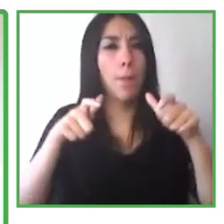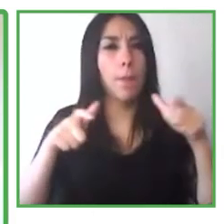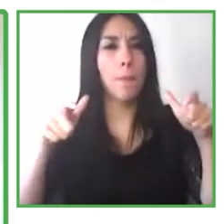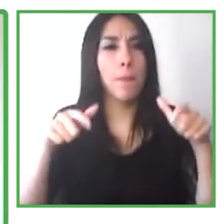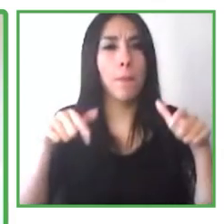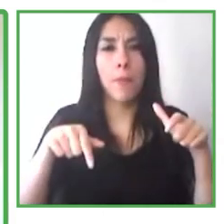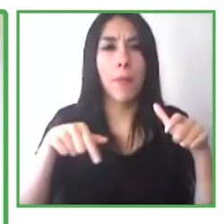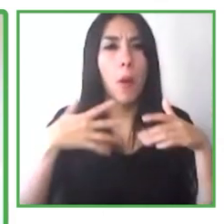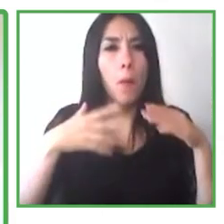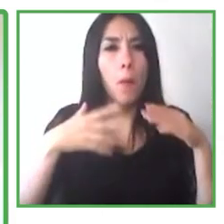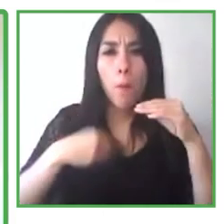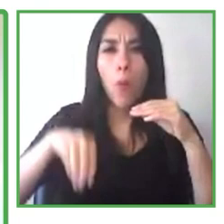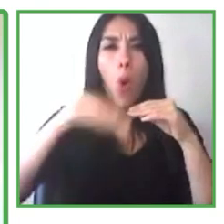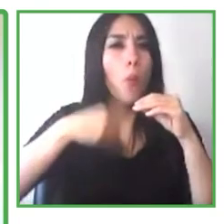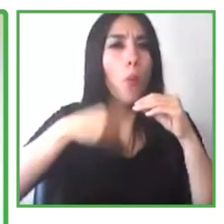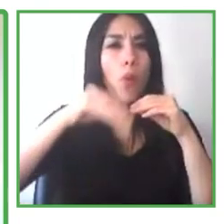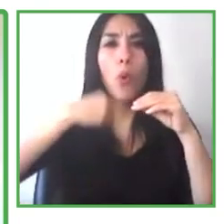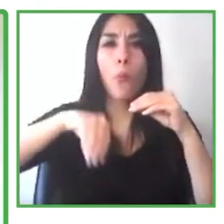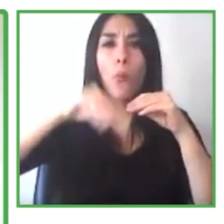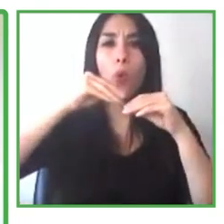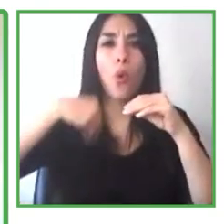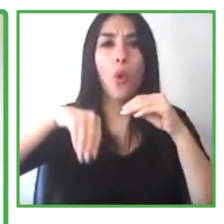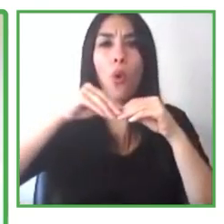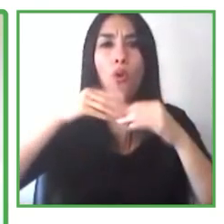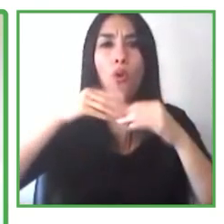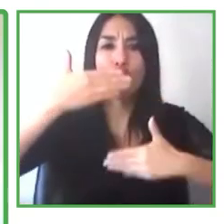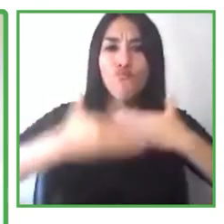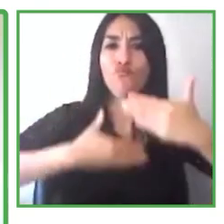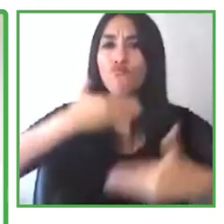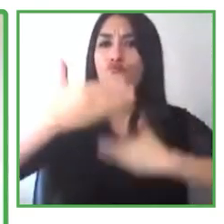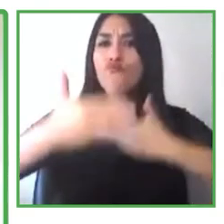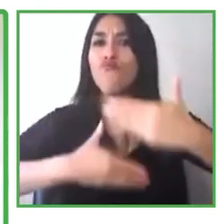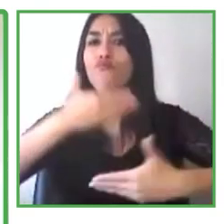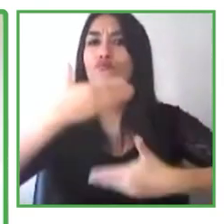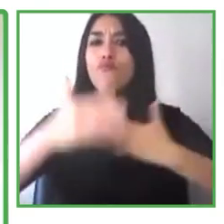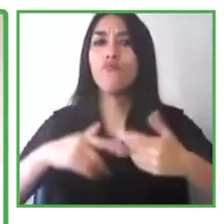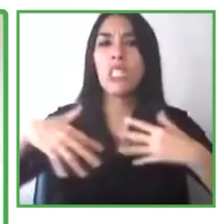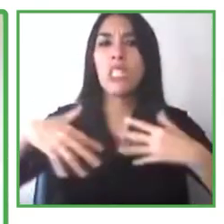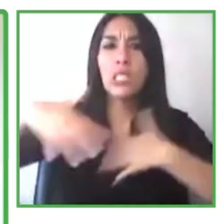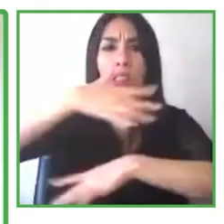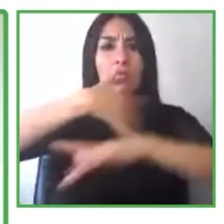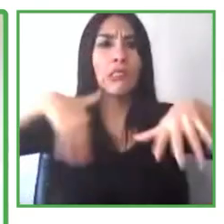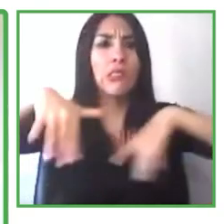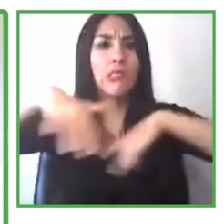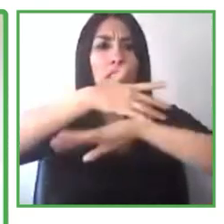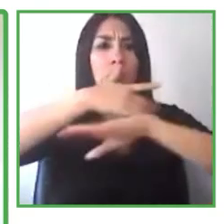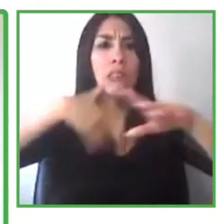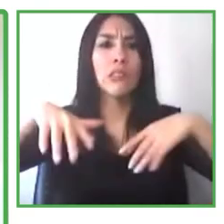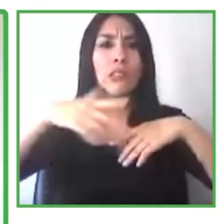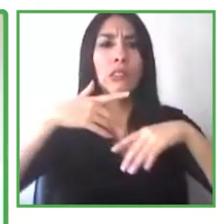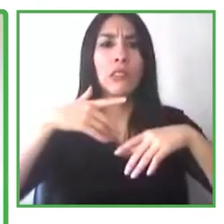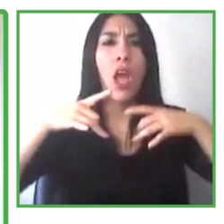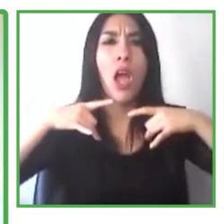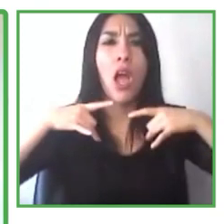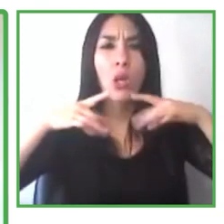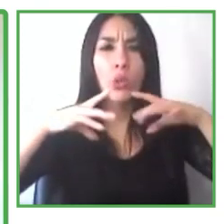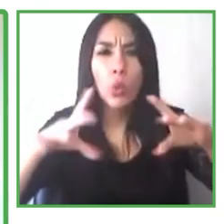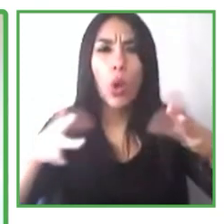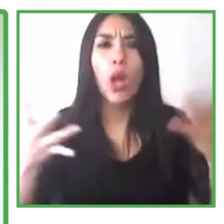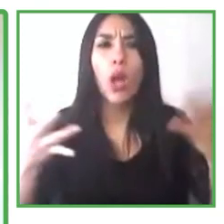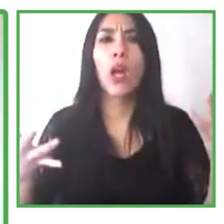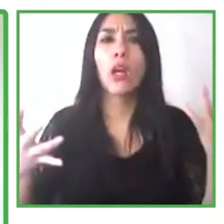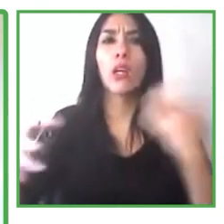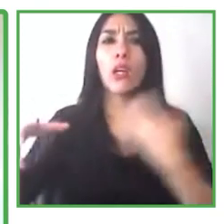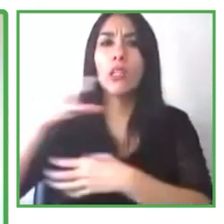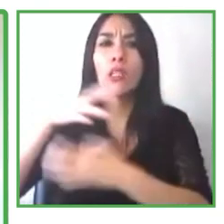programas que puedan mezclar las ciencias de la computación con los talentos. Vamos a tener certificaciones, van a tener disponibilidad de los trabajos, a tener